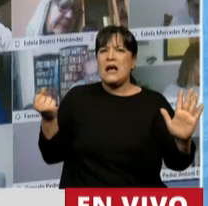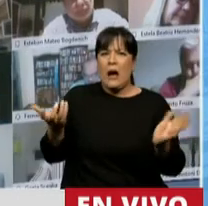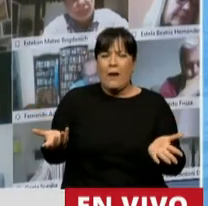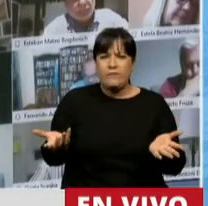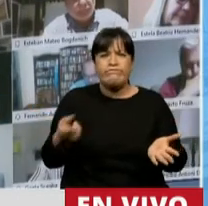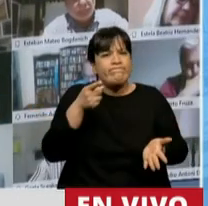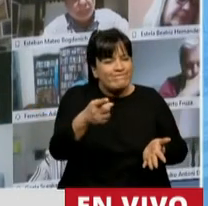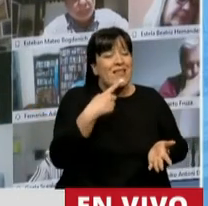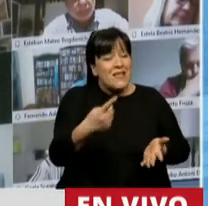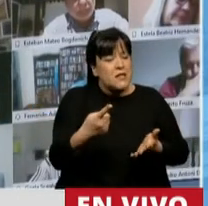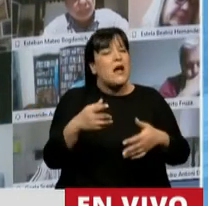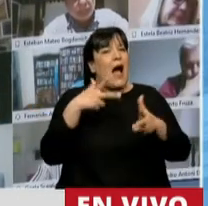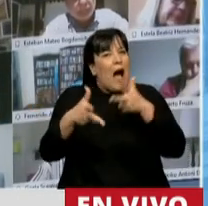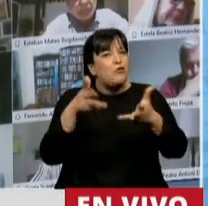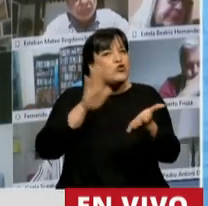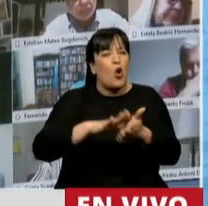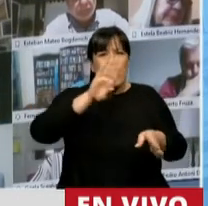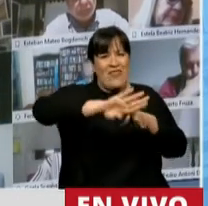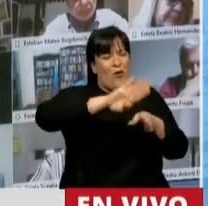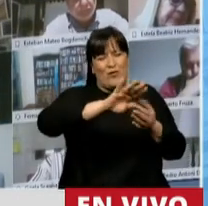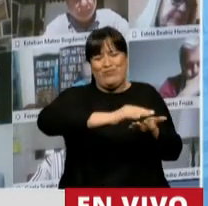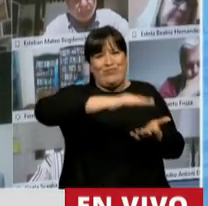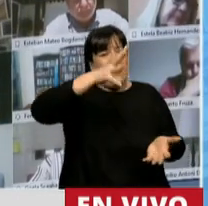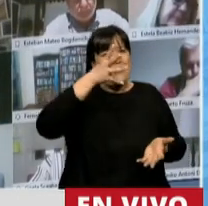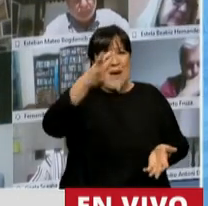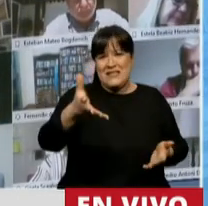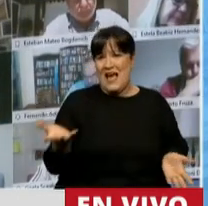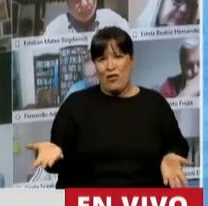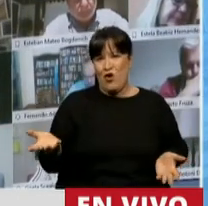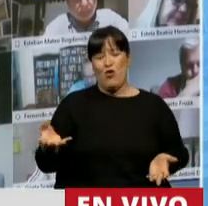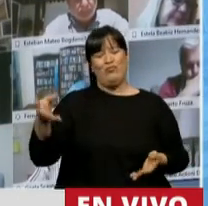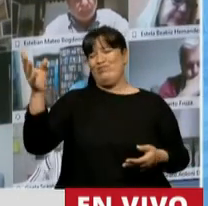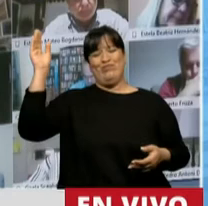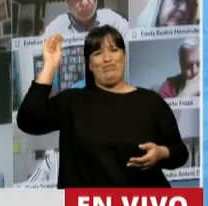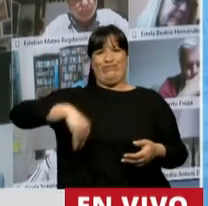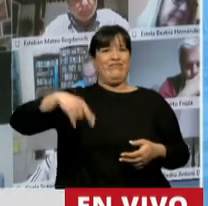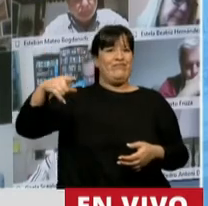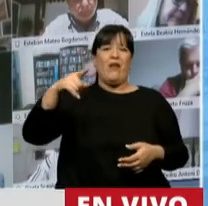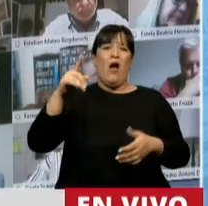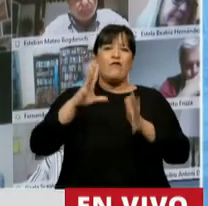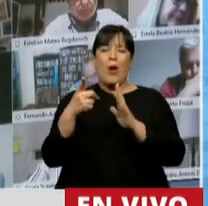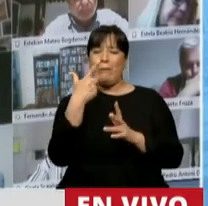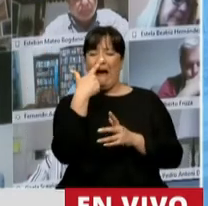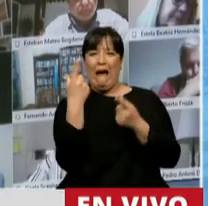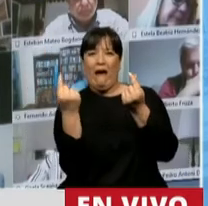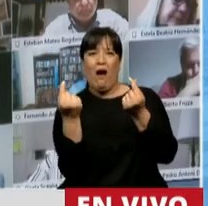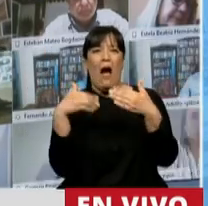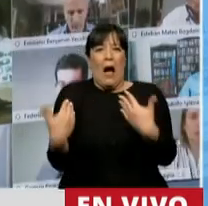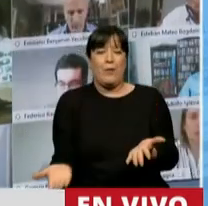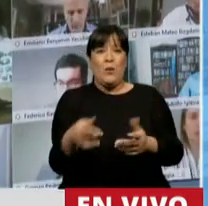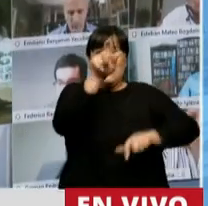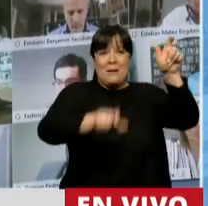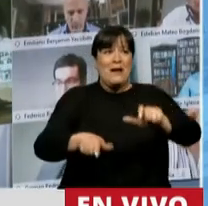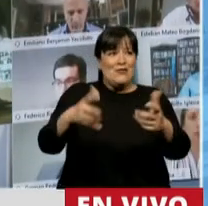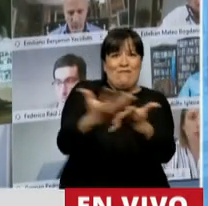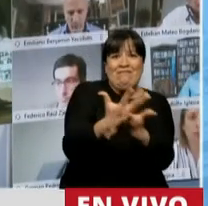repetir, de sobreendeudamiento, de abuso de aquellos que utilizan el poder del dinero para poder aprovecharse de los que